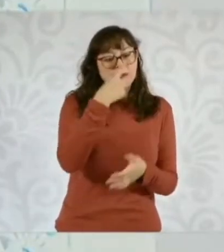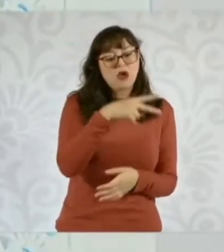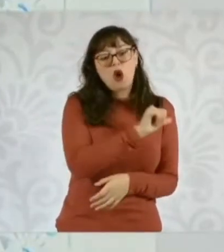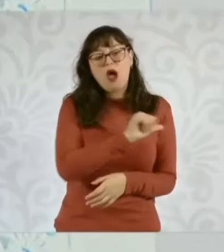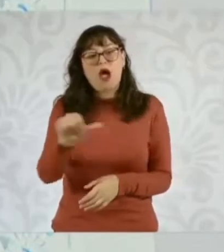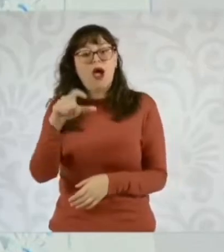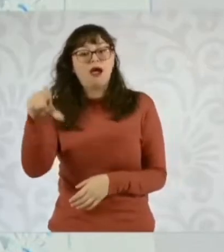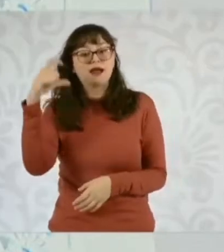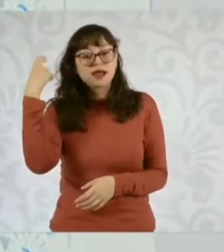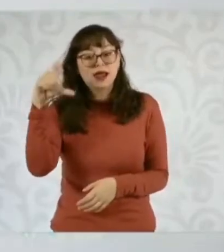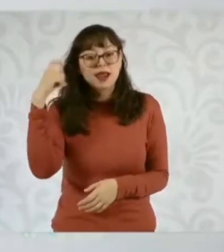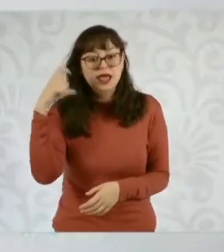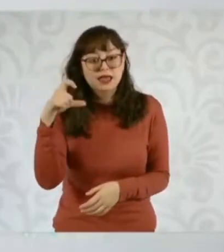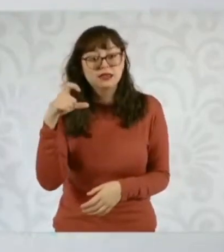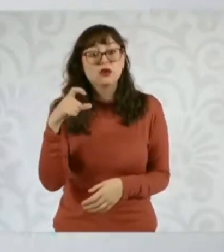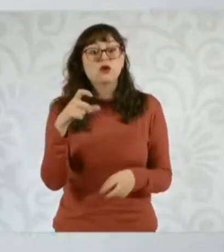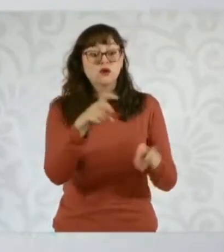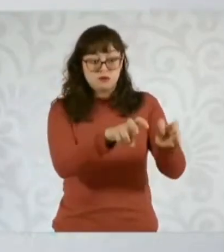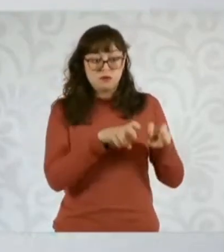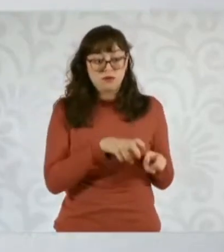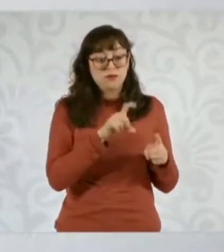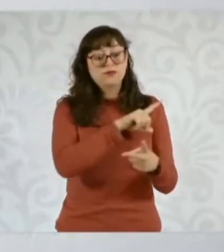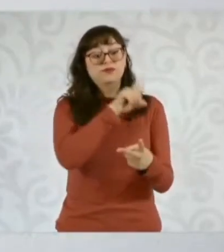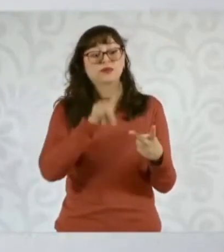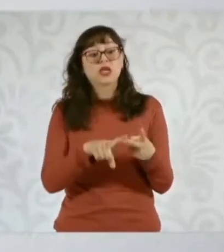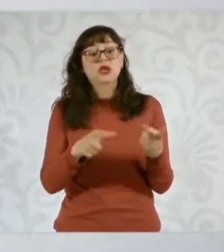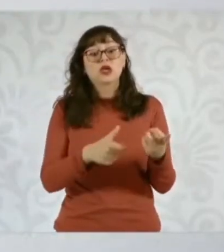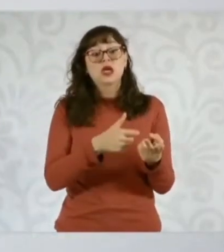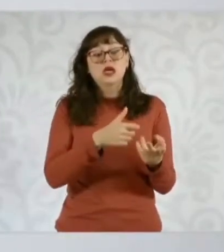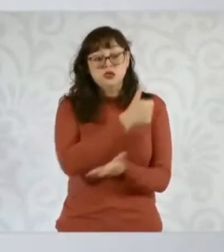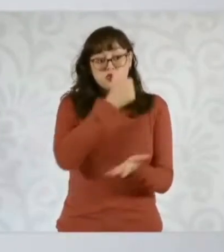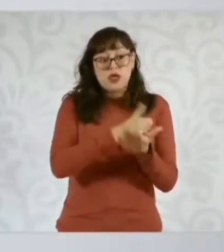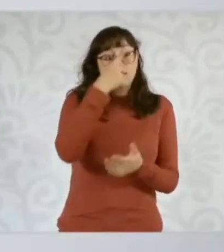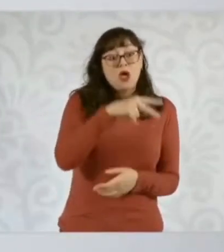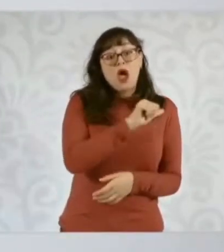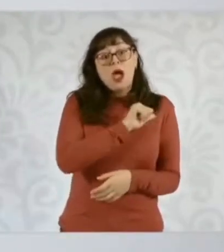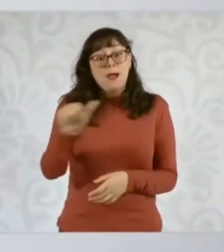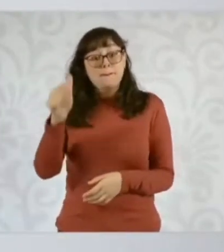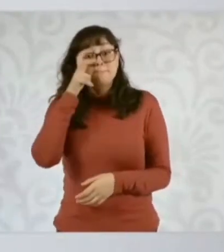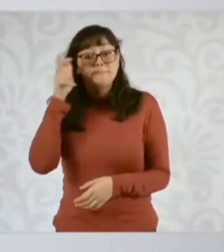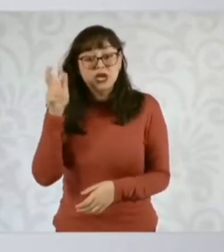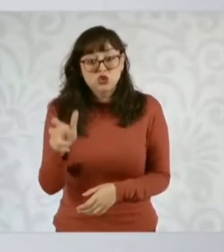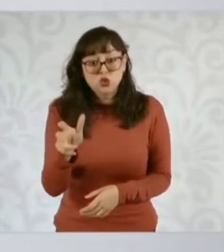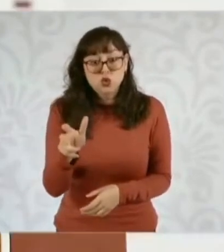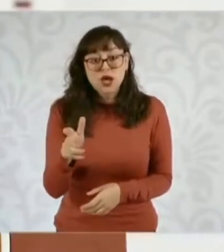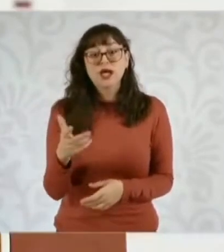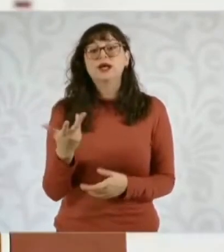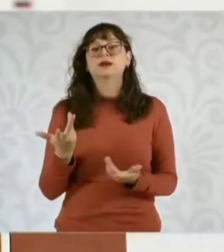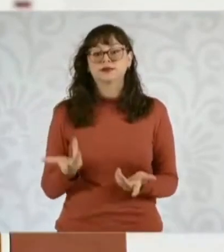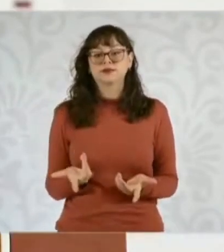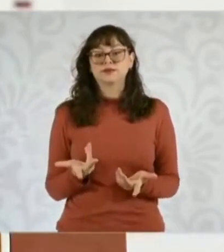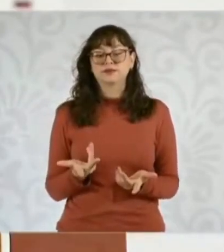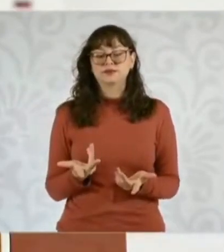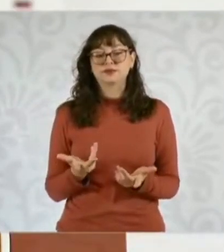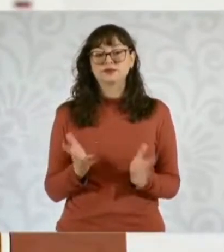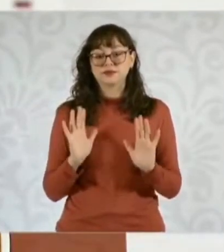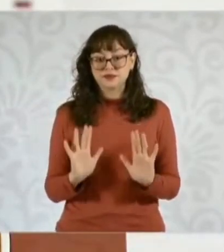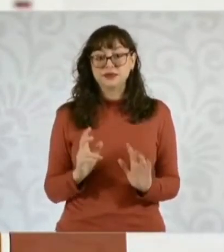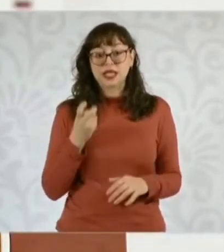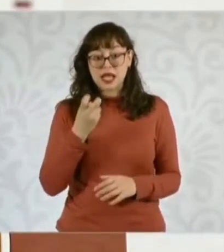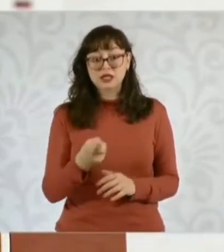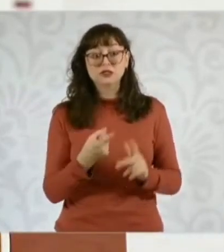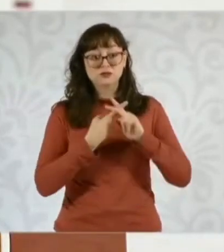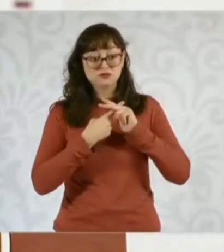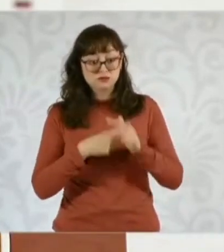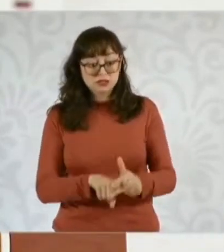de pasajeros México-Pachuca, en una primera instancia, y el trabajo para que estos